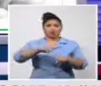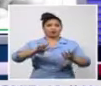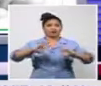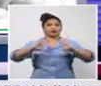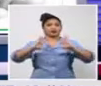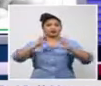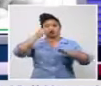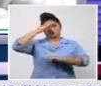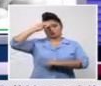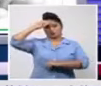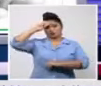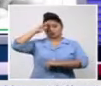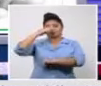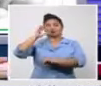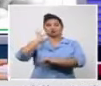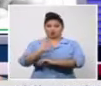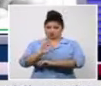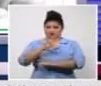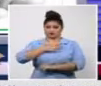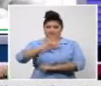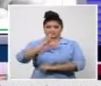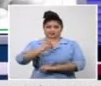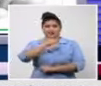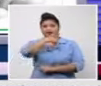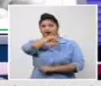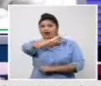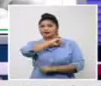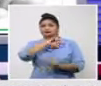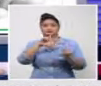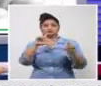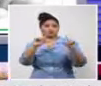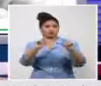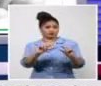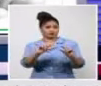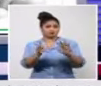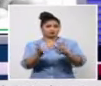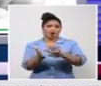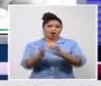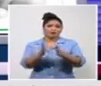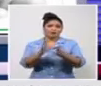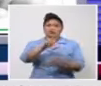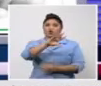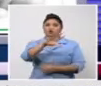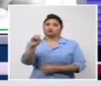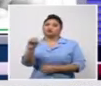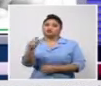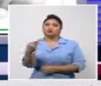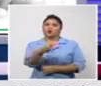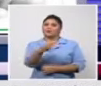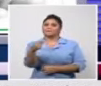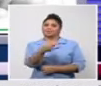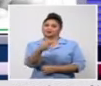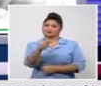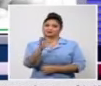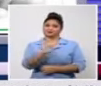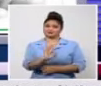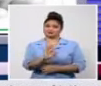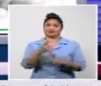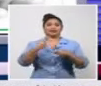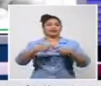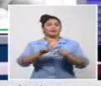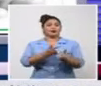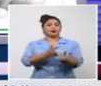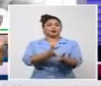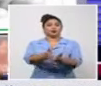de la jornada de ayer doctor casi en menos 200 casos positivos a la COVID-19 pero sigue siendo una situación